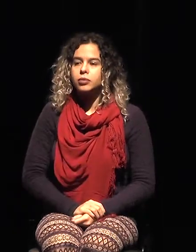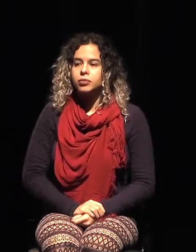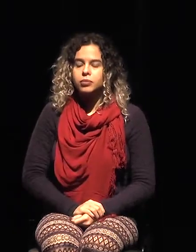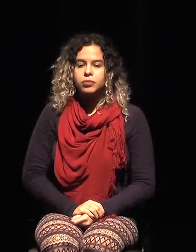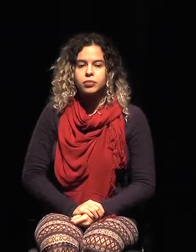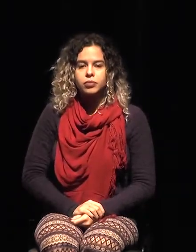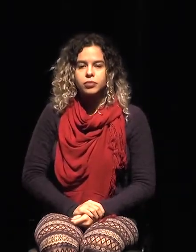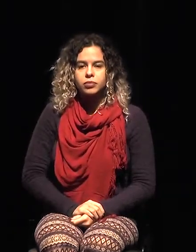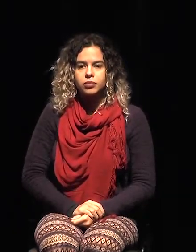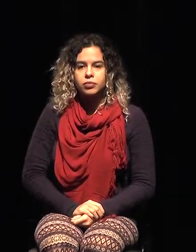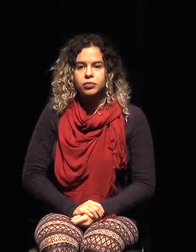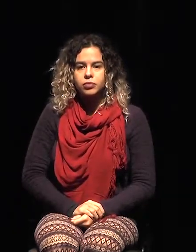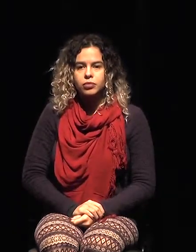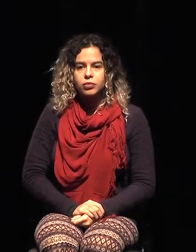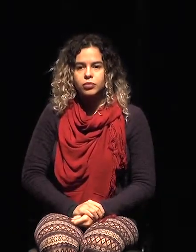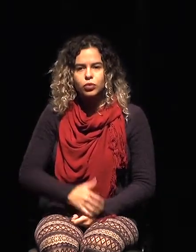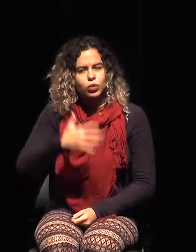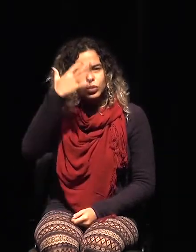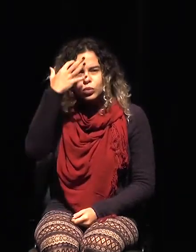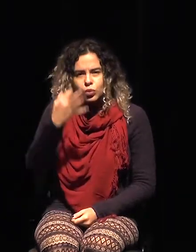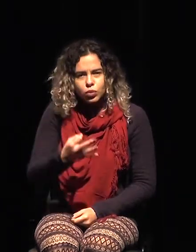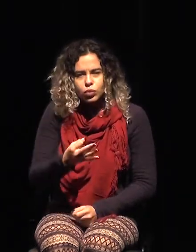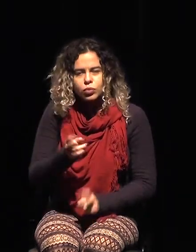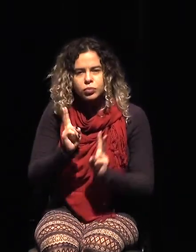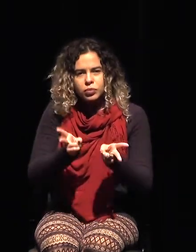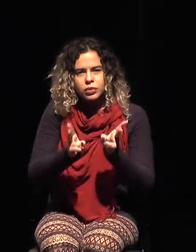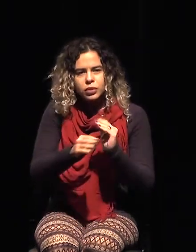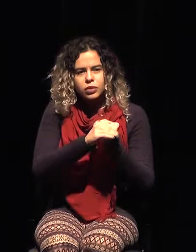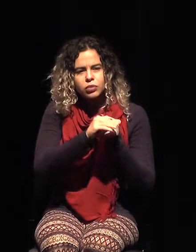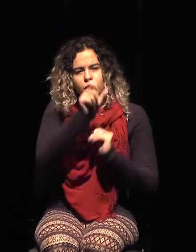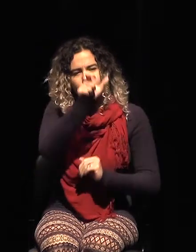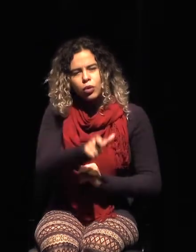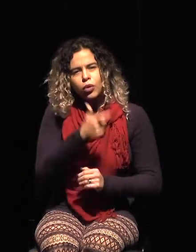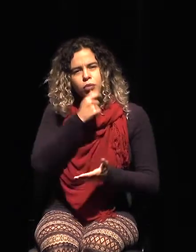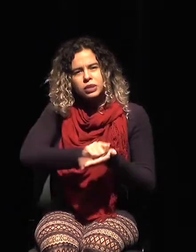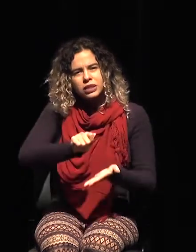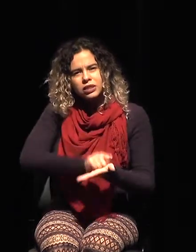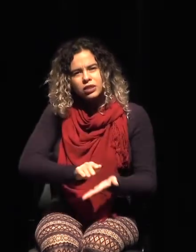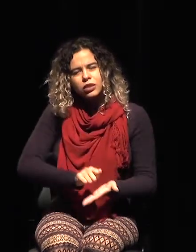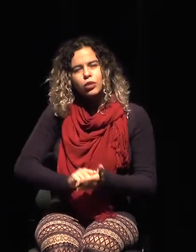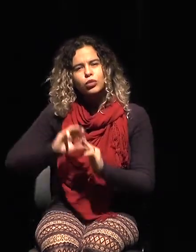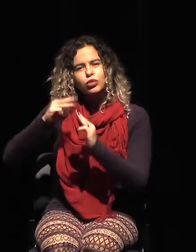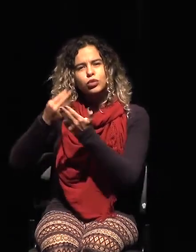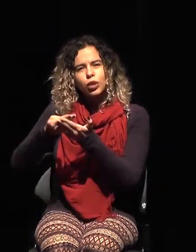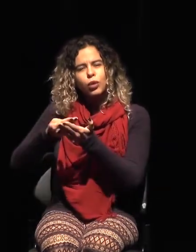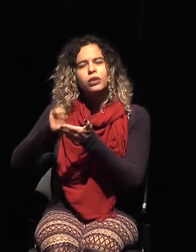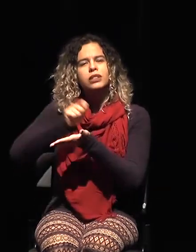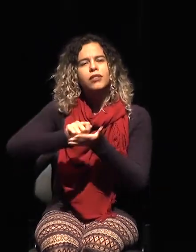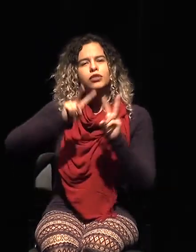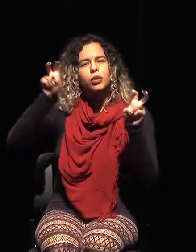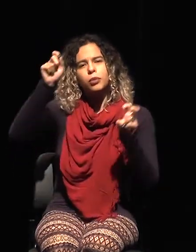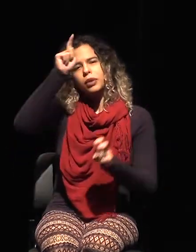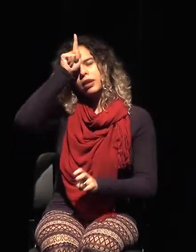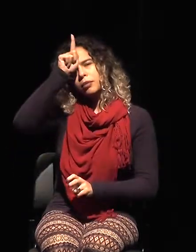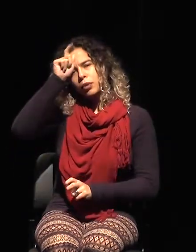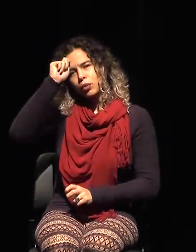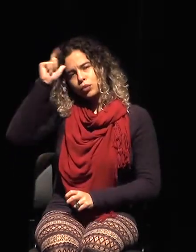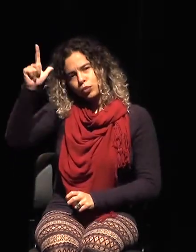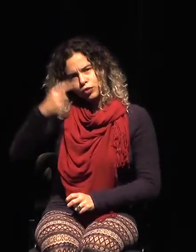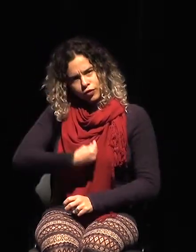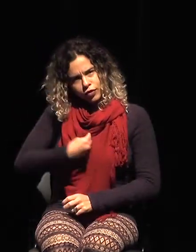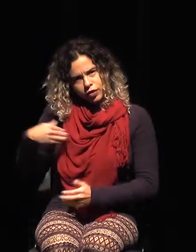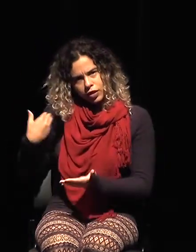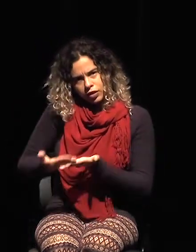Vamos a pensar en ese escritor de la cultura alemana que es Franz Kafka, que si